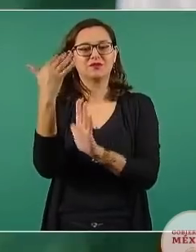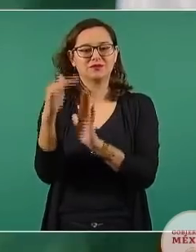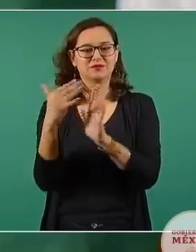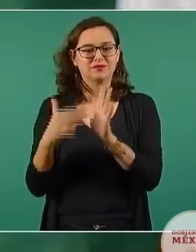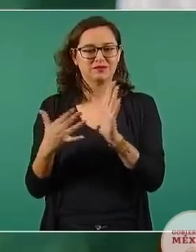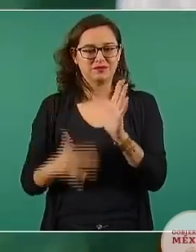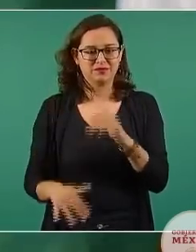lectores.